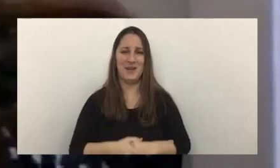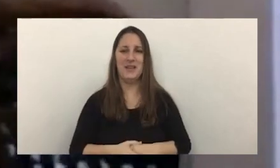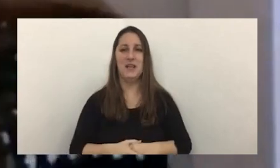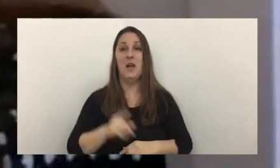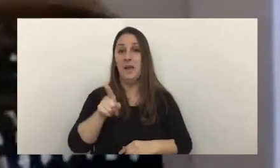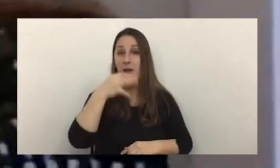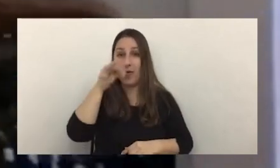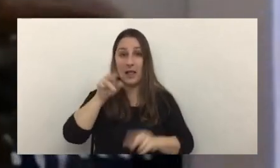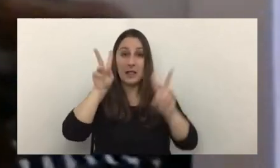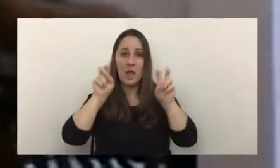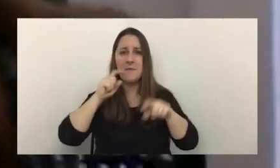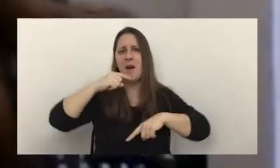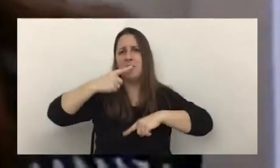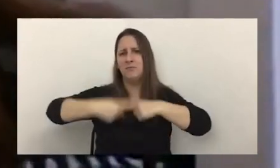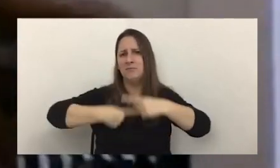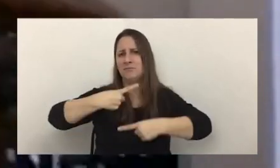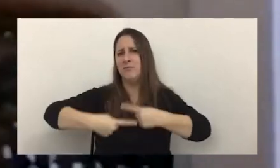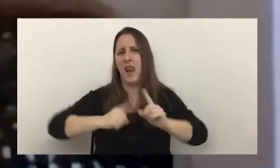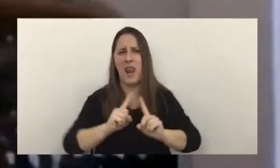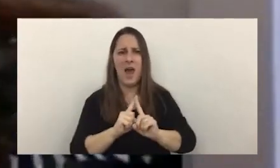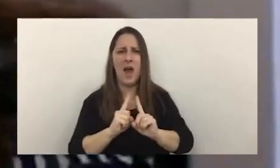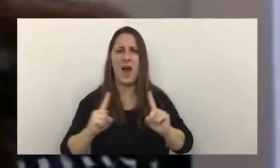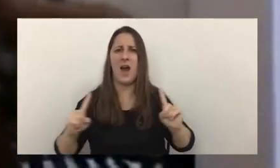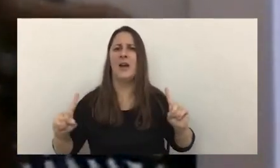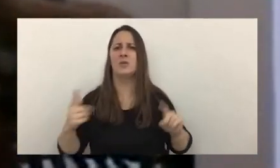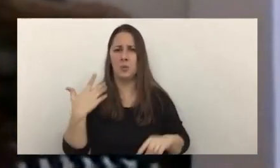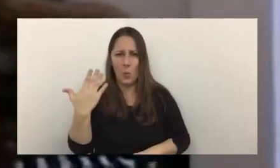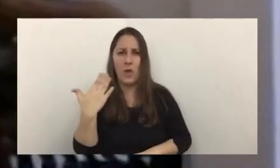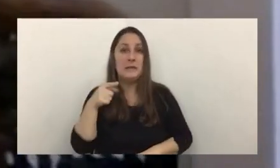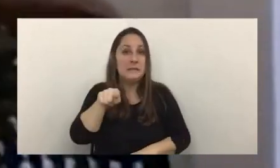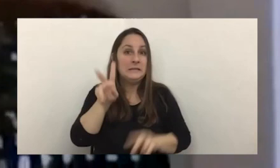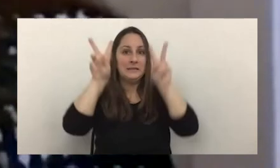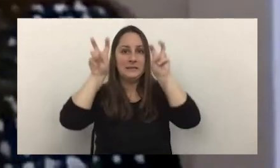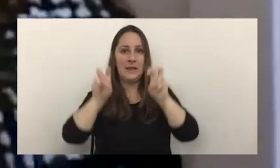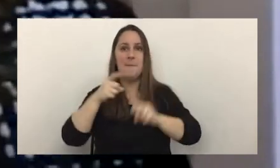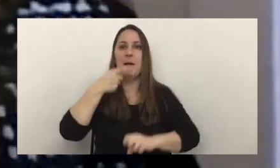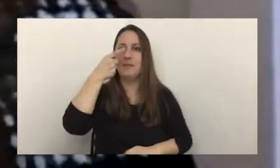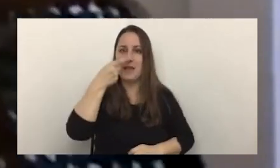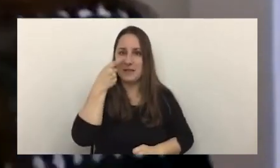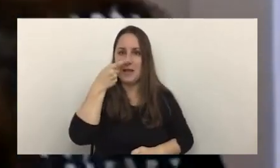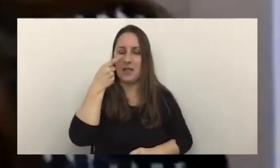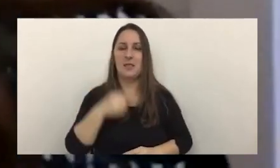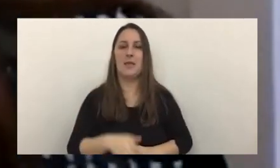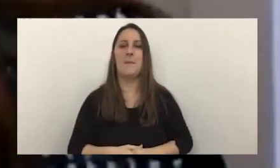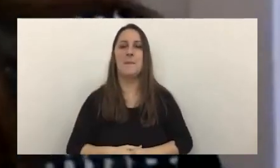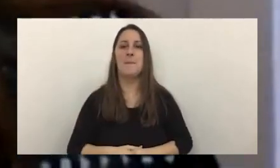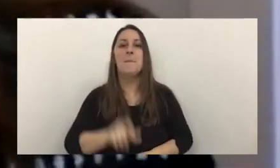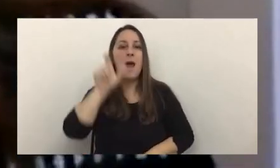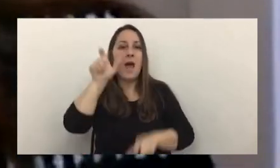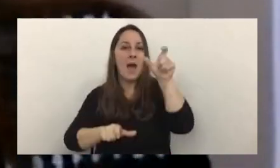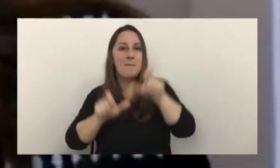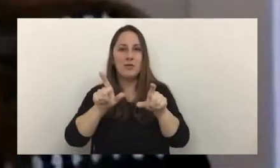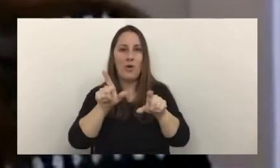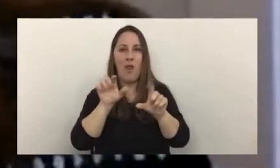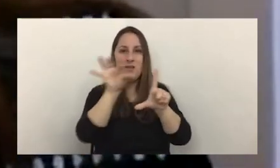daría para muchísimo más tiempo como ustedes expresaron muy interesante realmente creo que para todos los que estamos en la